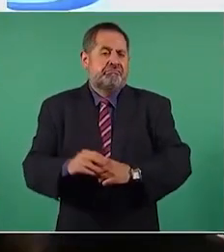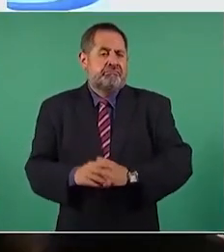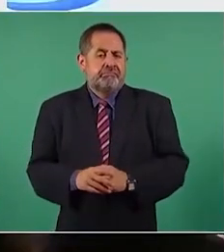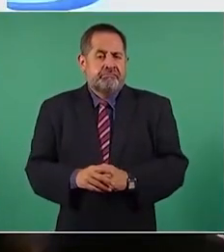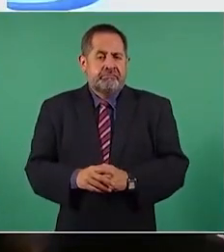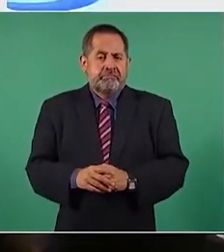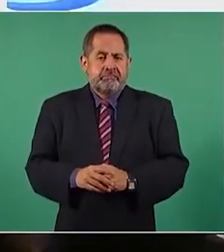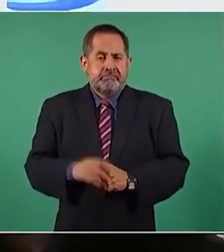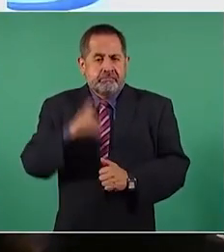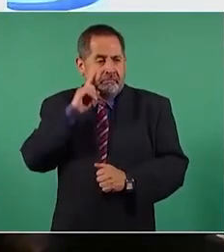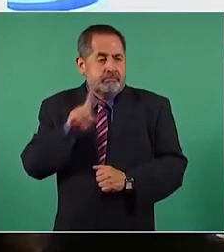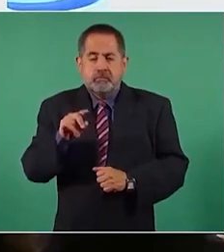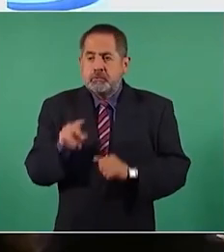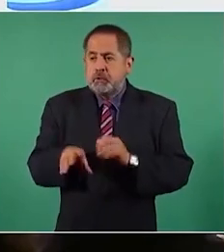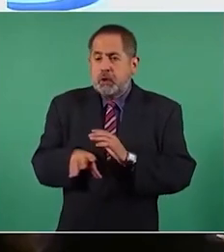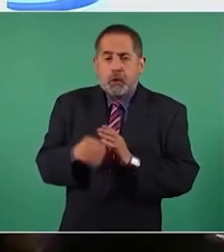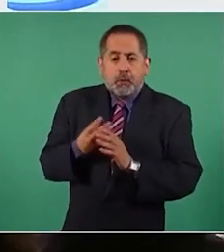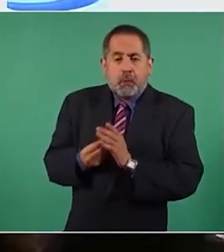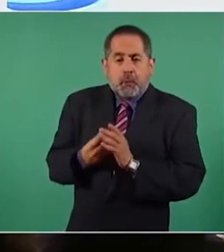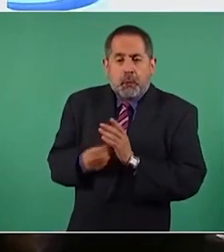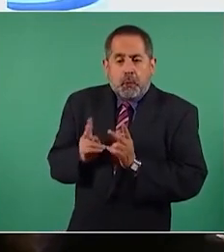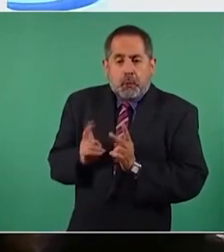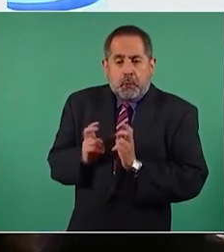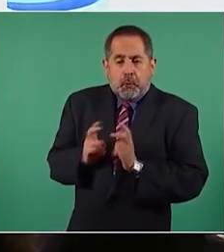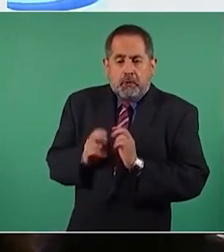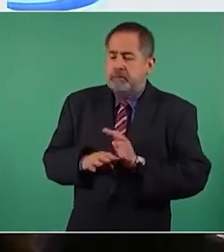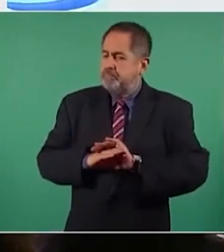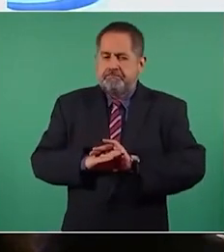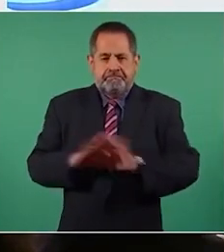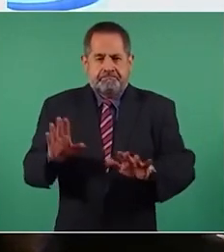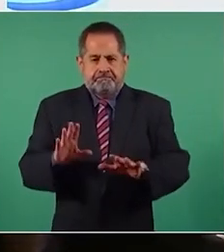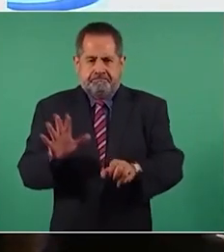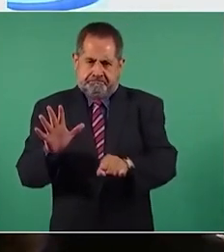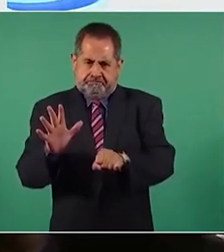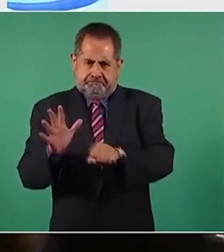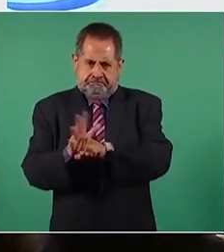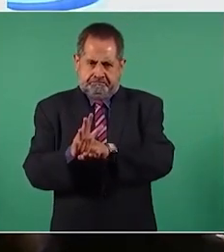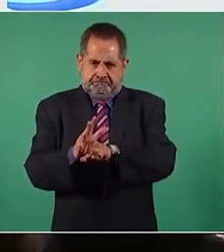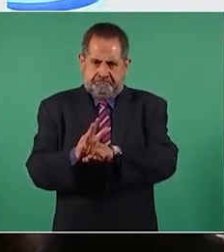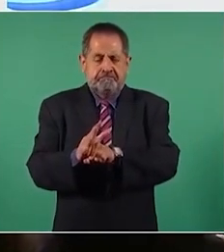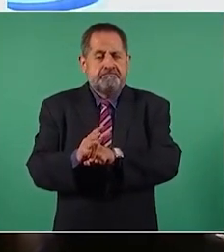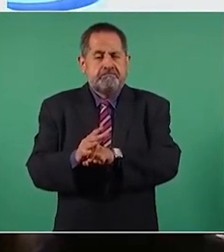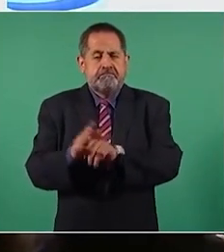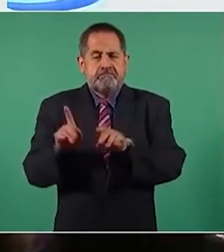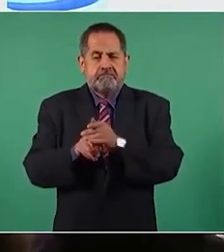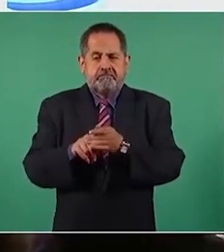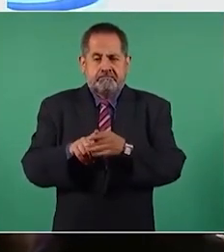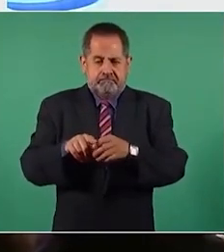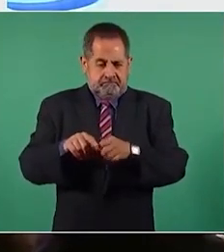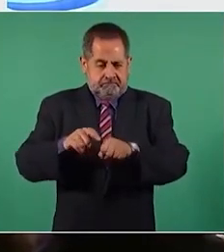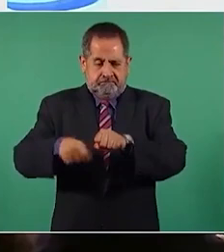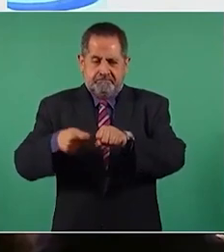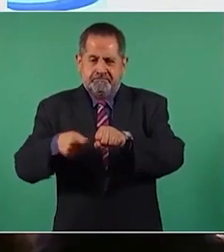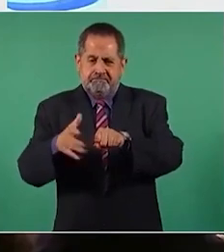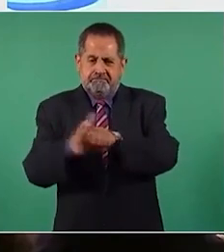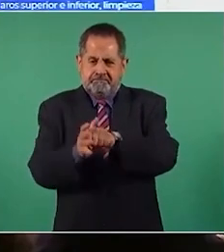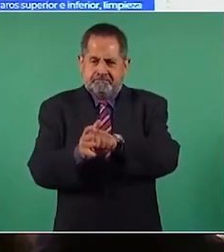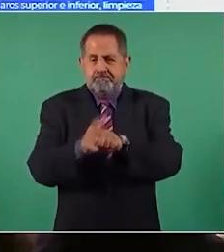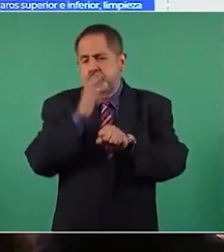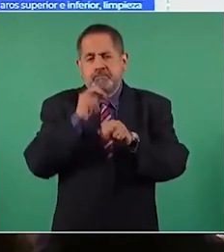ordeña de estos tanques van a llevar un sello de hermeticidad, un sello térmico.